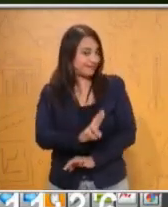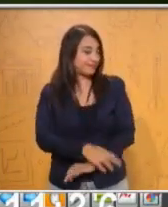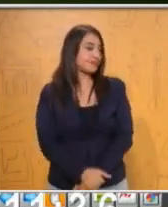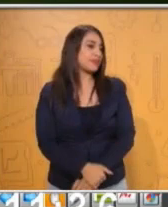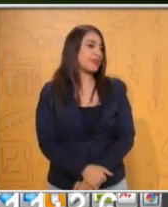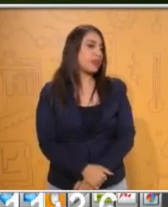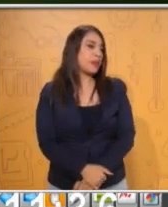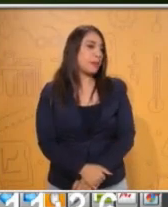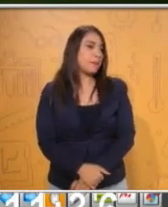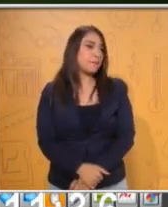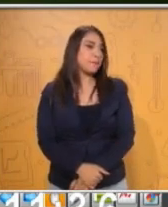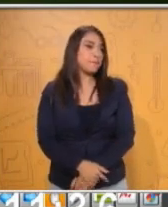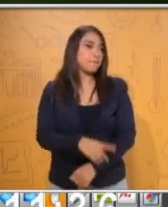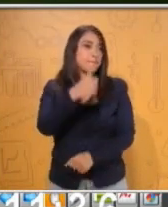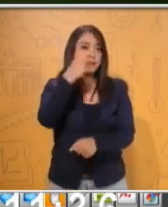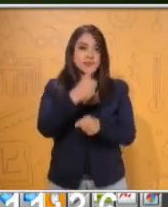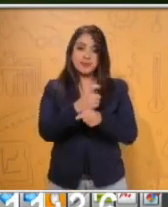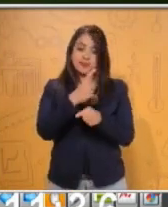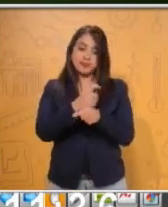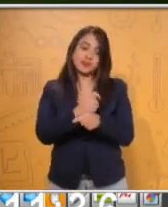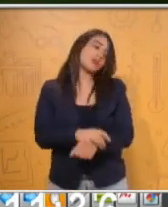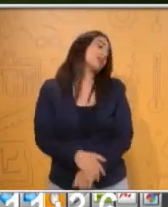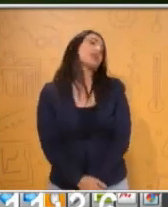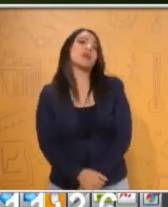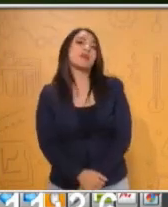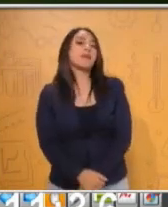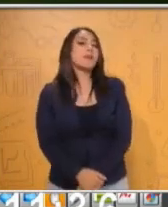La primera adivinanza es...